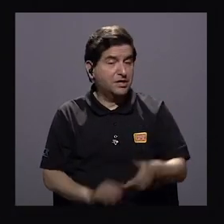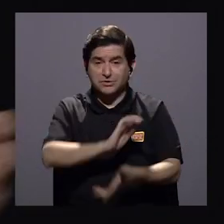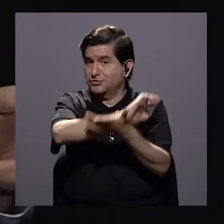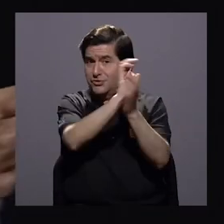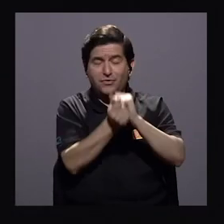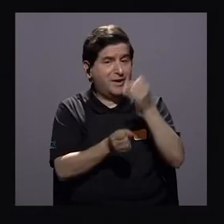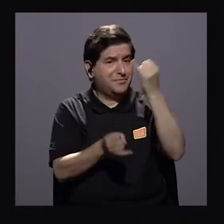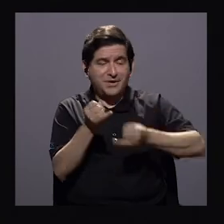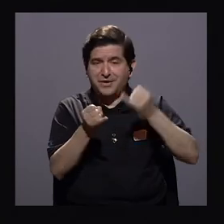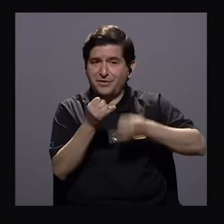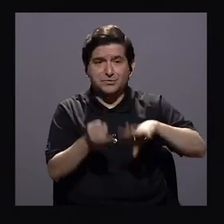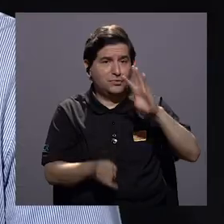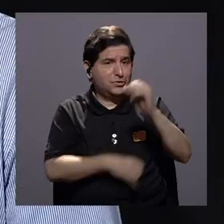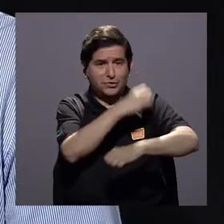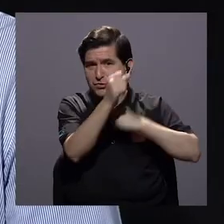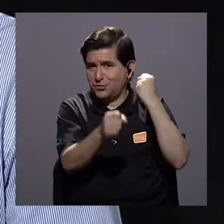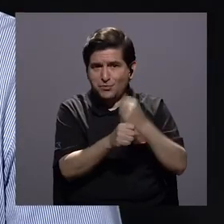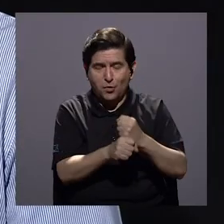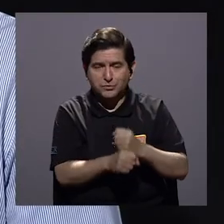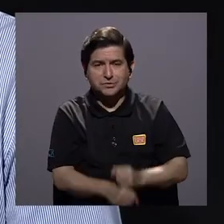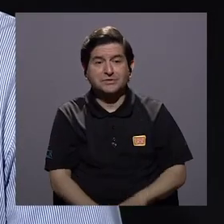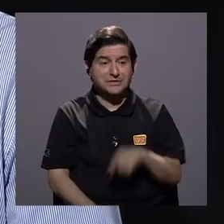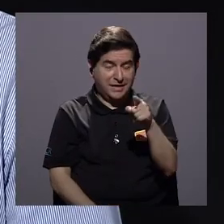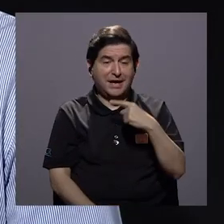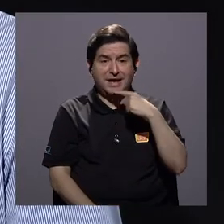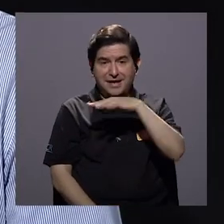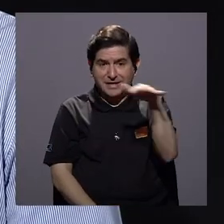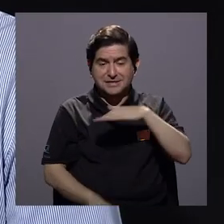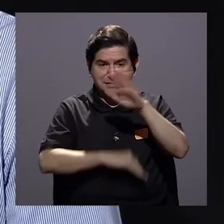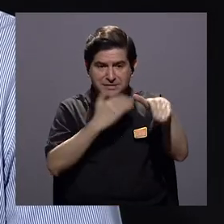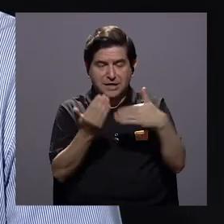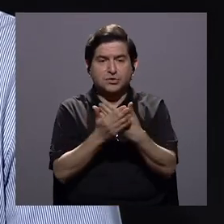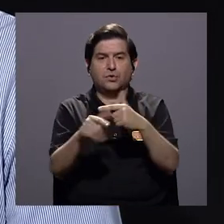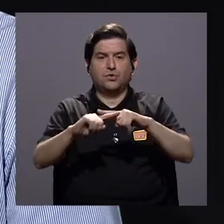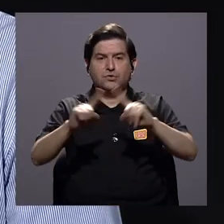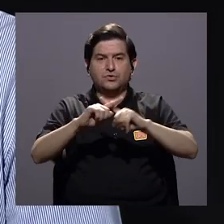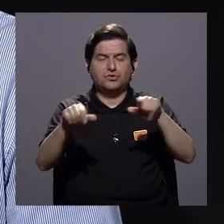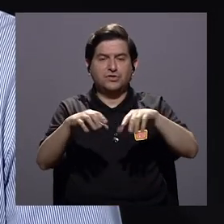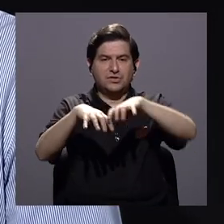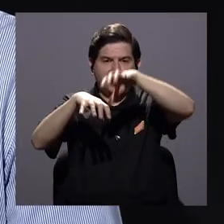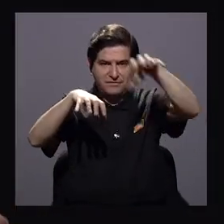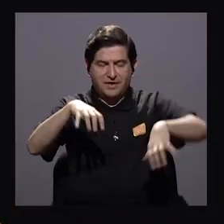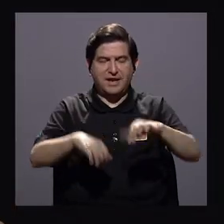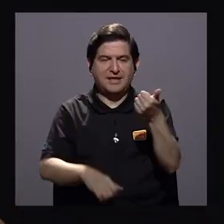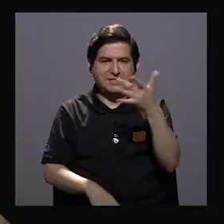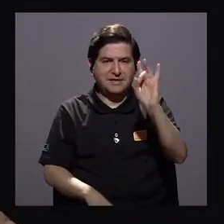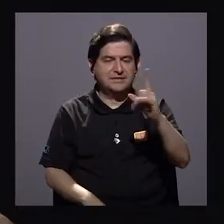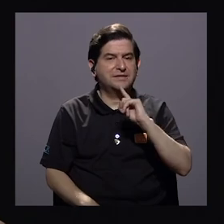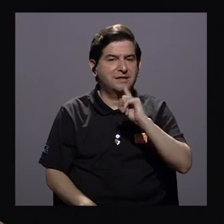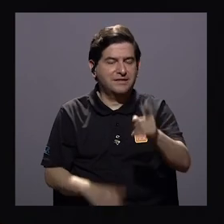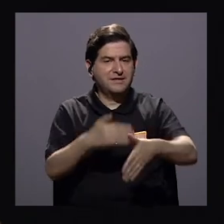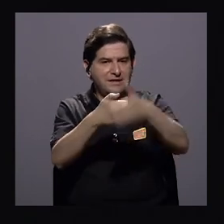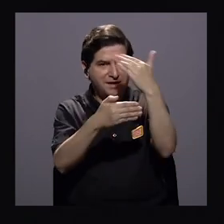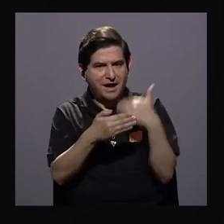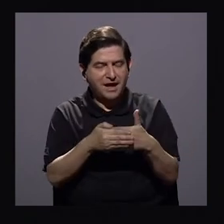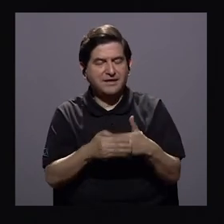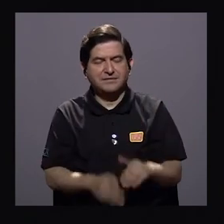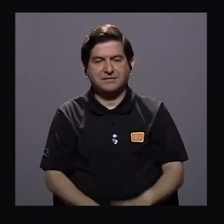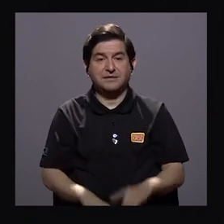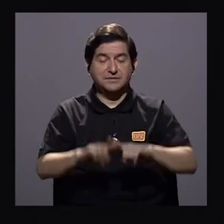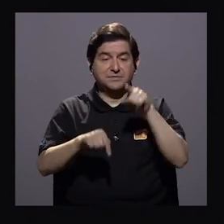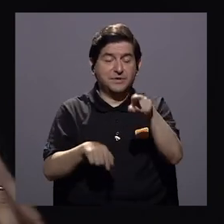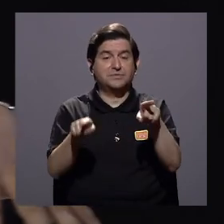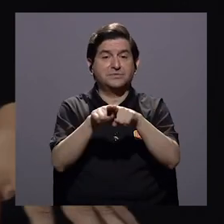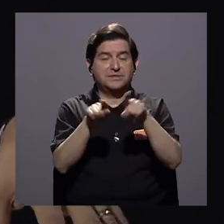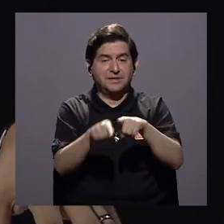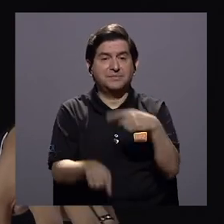cambiado en los últimos 40 años esa es una realidad que pasa por todos estos otros cantones de los 18 que le comentaba a la audiencia